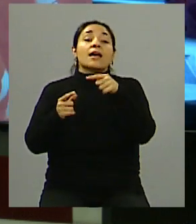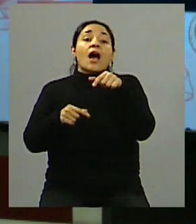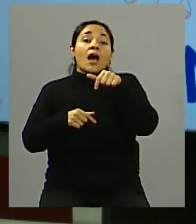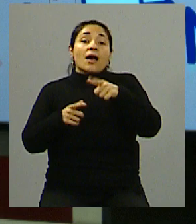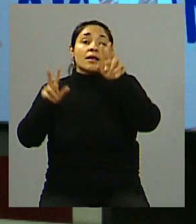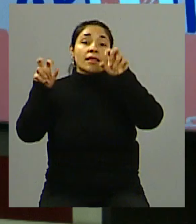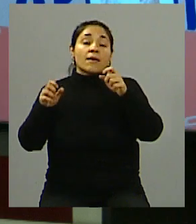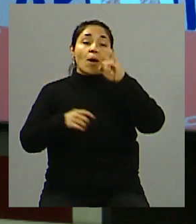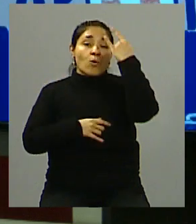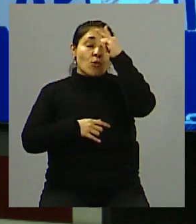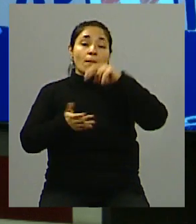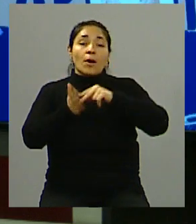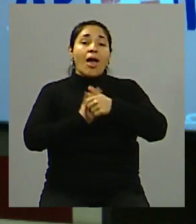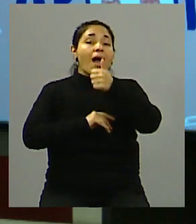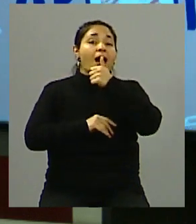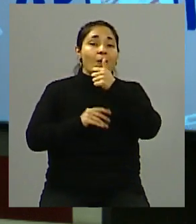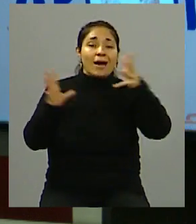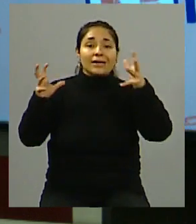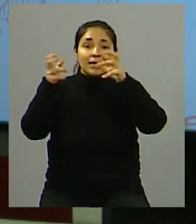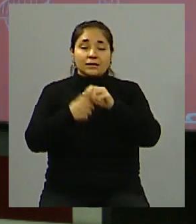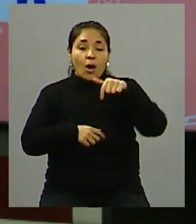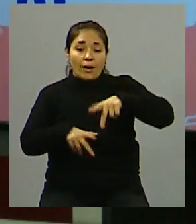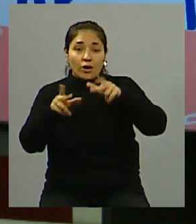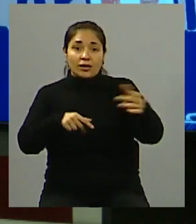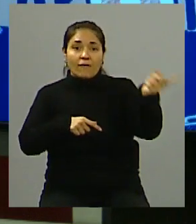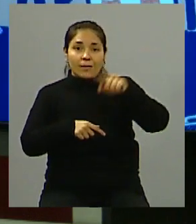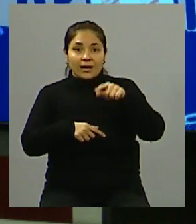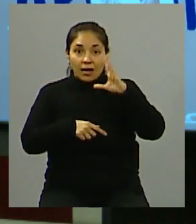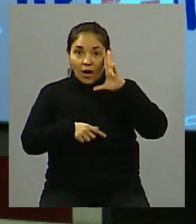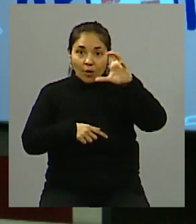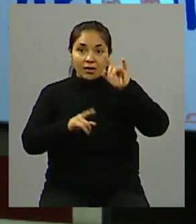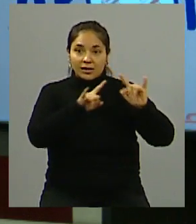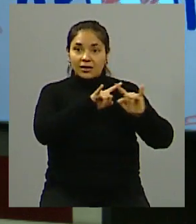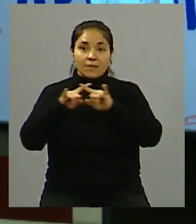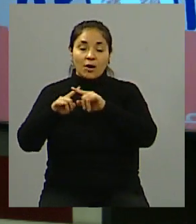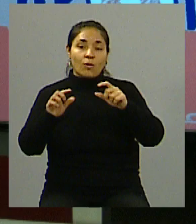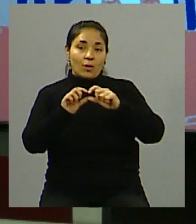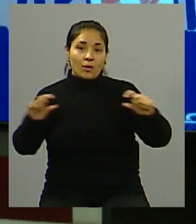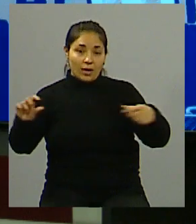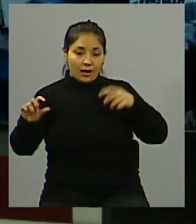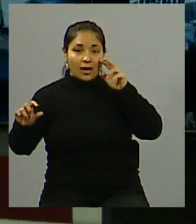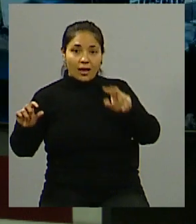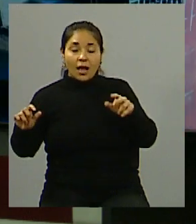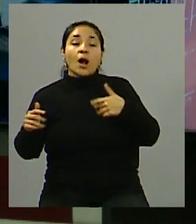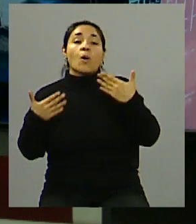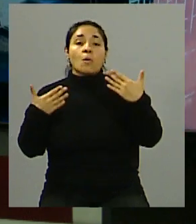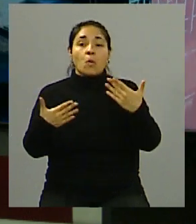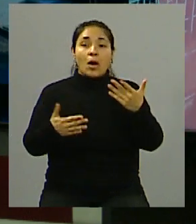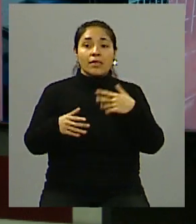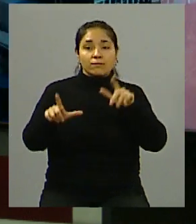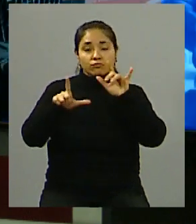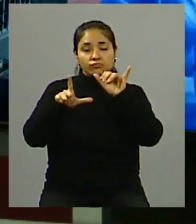Nos vamos a un corte, enseguida regresamos. Recuerden que en www.unidiversidad.com.ar nos pueden volver a ver, pero además